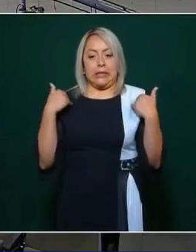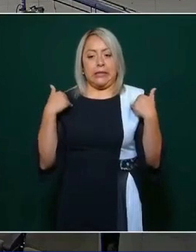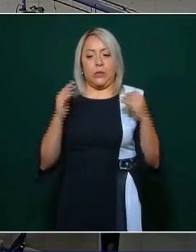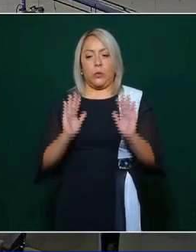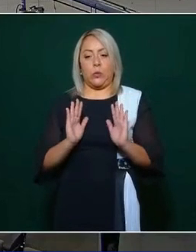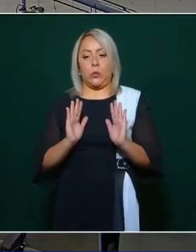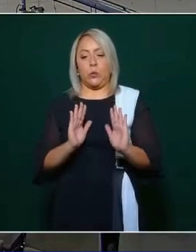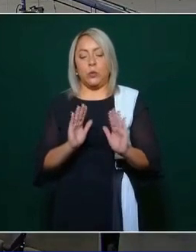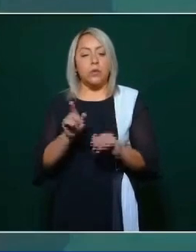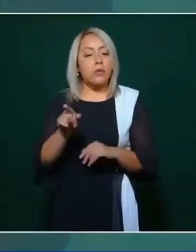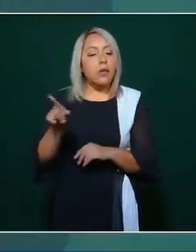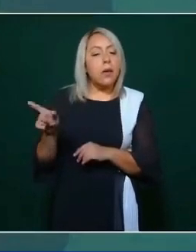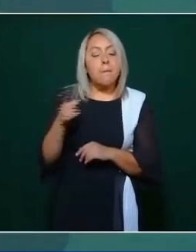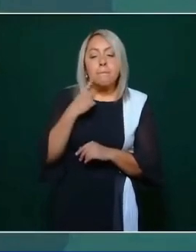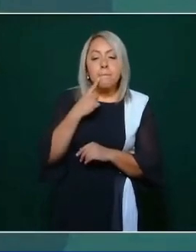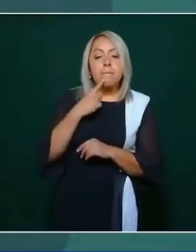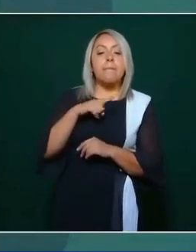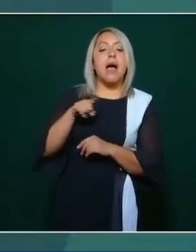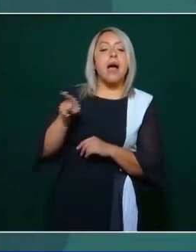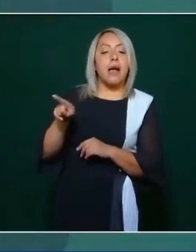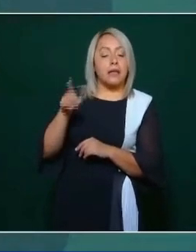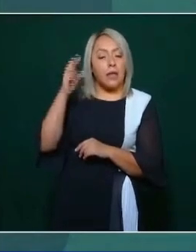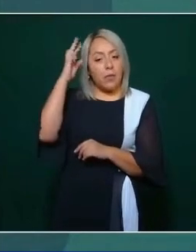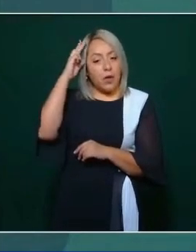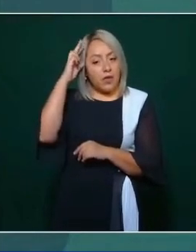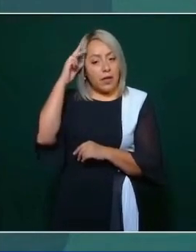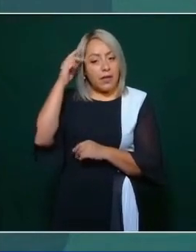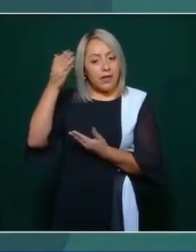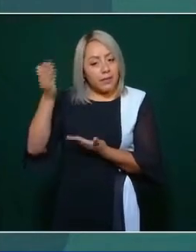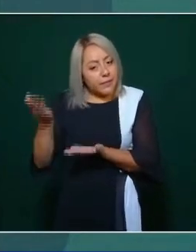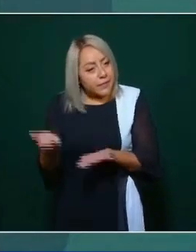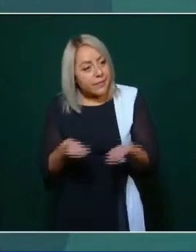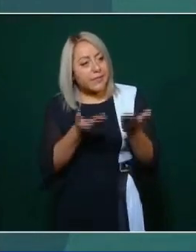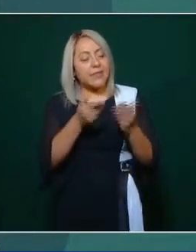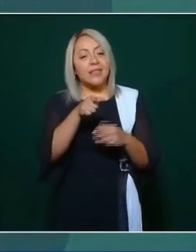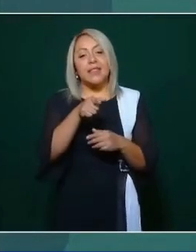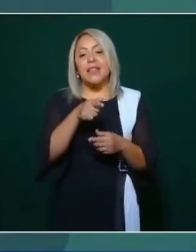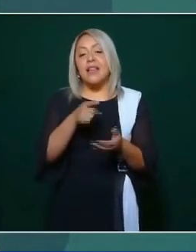y manda a Porfirio como hombre fuerte a Nuevo León